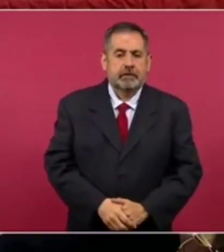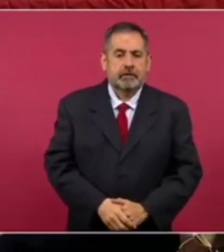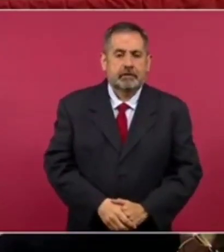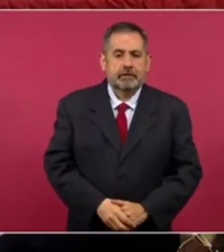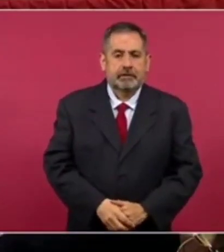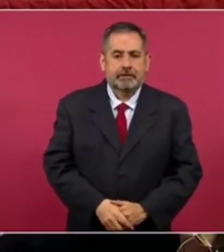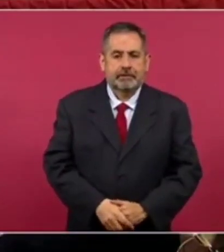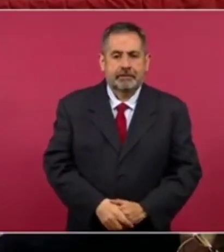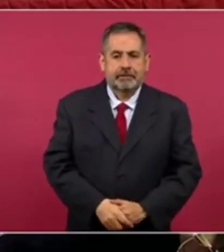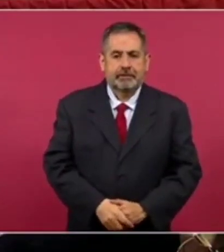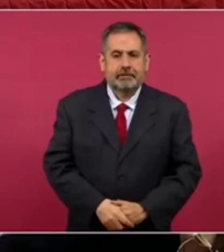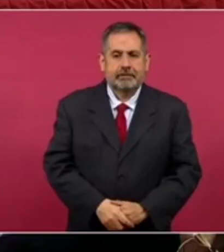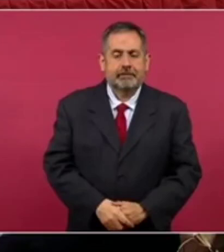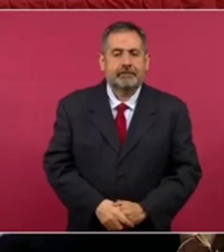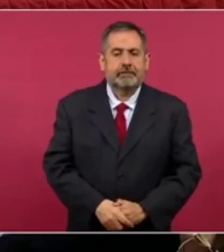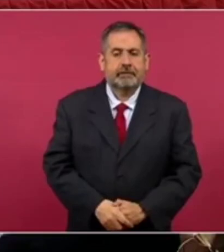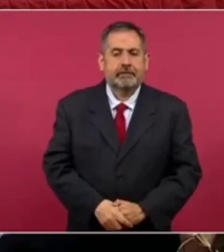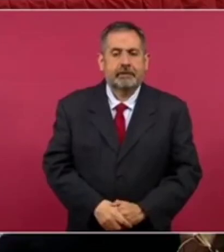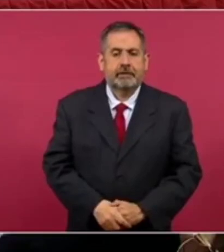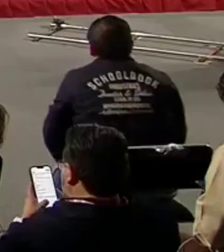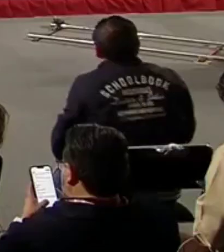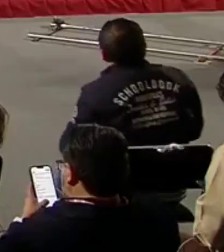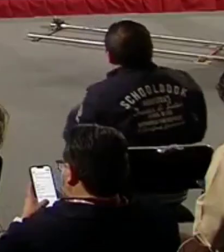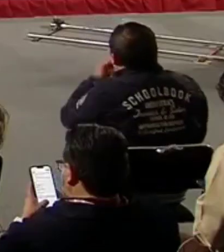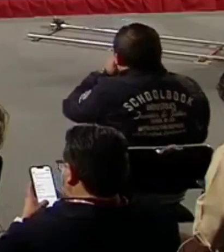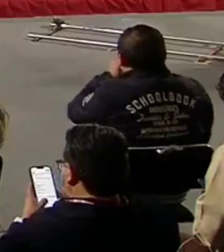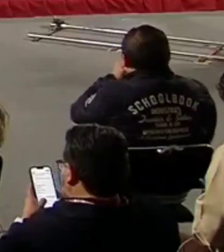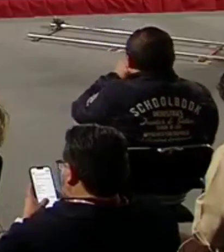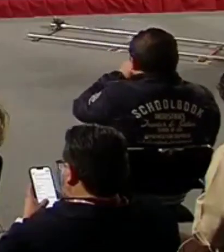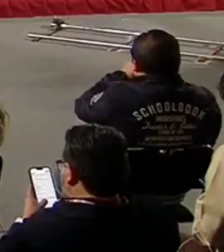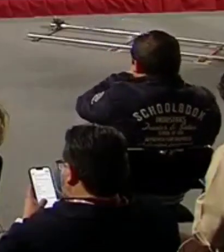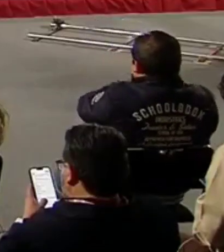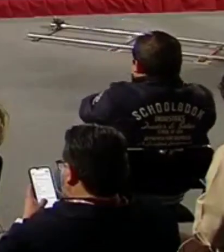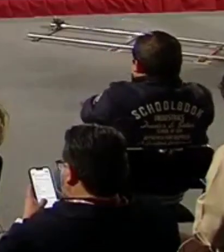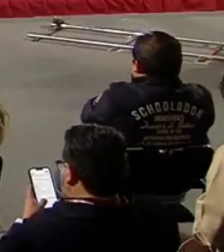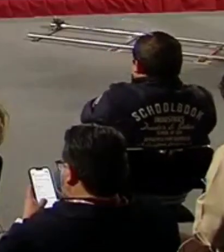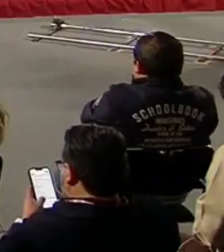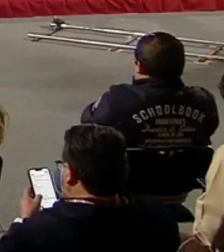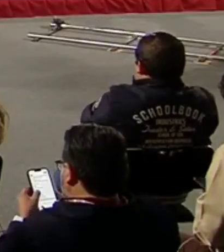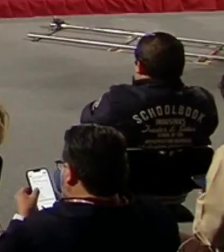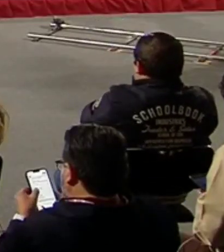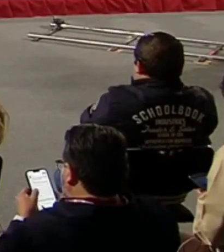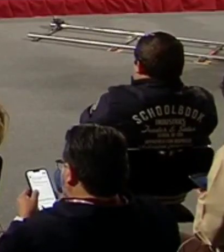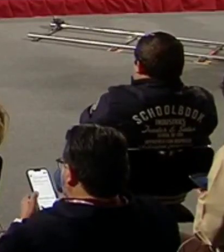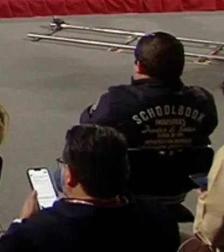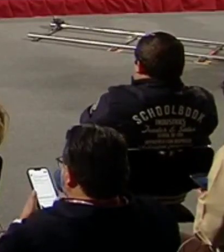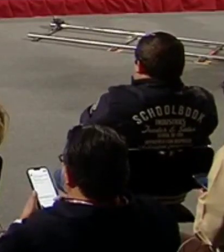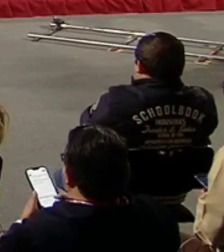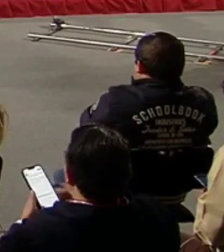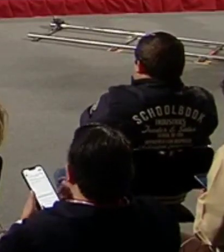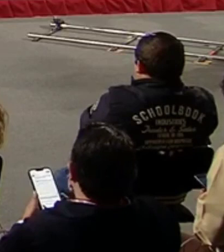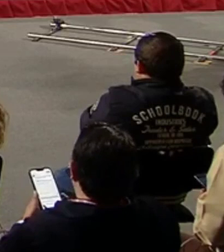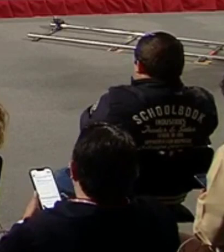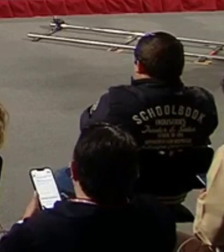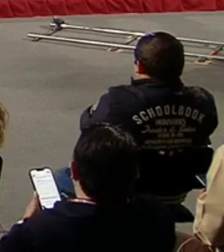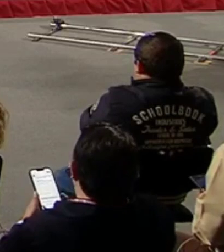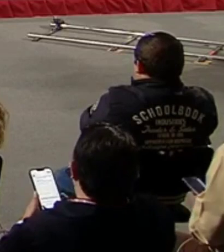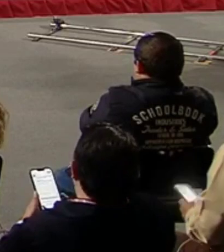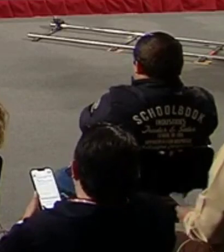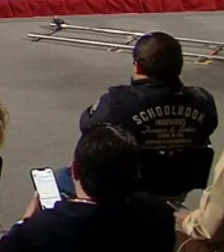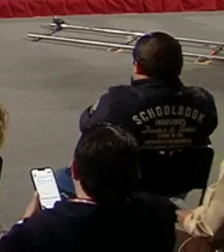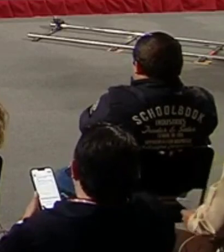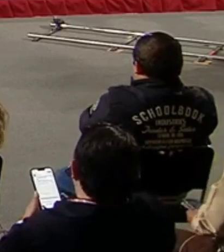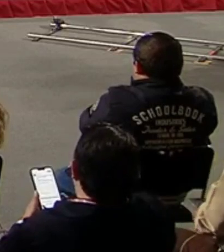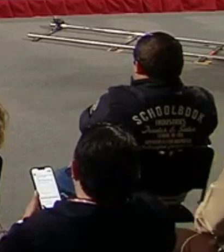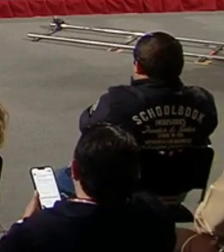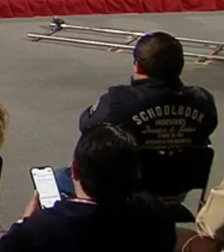Muchísimas gracias, señor presidente, por recibirnos, por habernos invitado. Nos sorprendió mucho a todos, gratamente, hoy por la